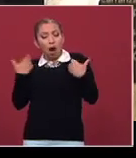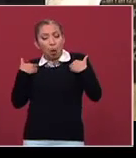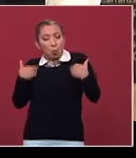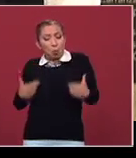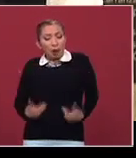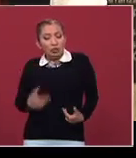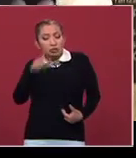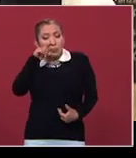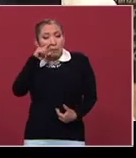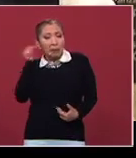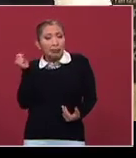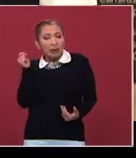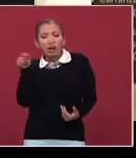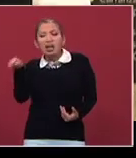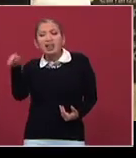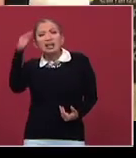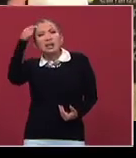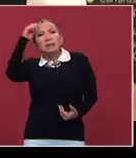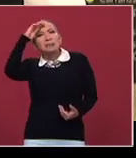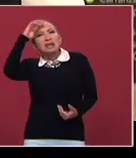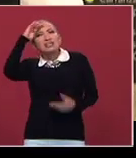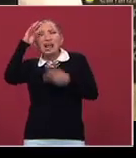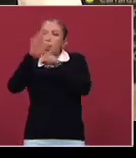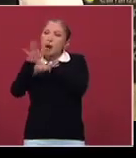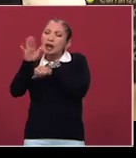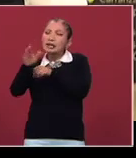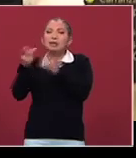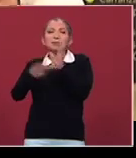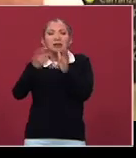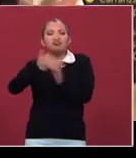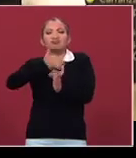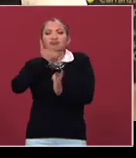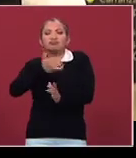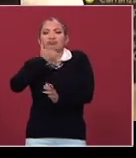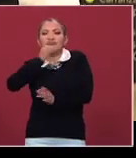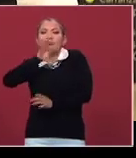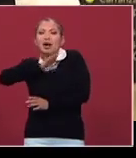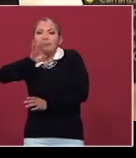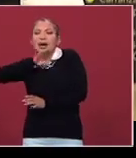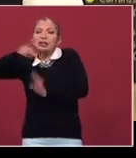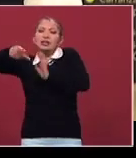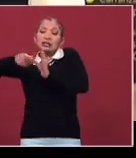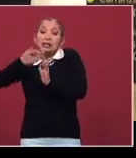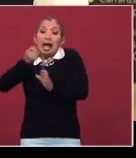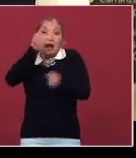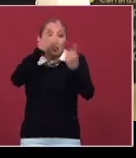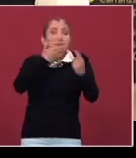y cómo pensaba y cuántas veces se equivocó y en lo que acertó,